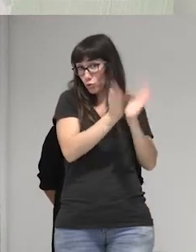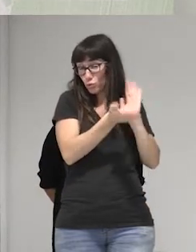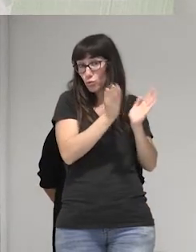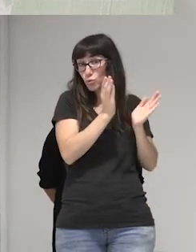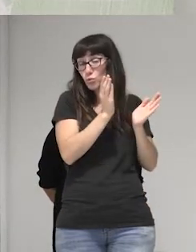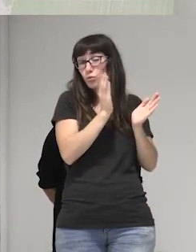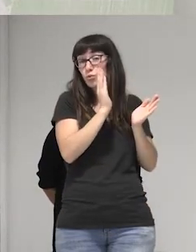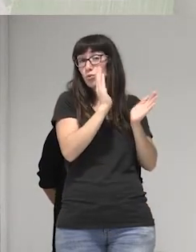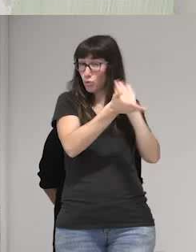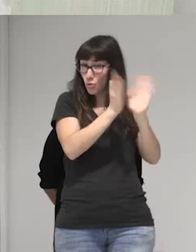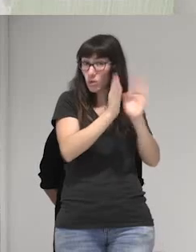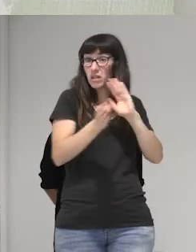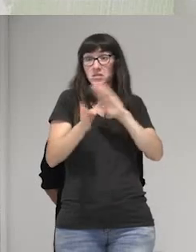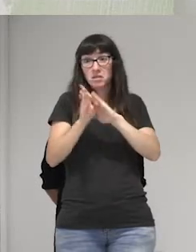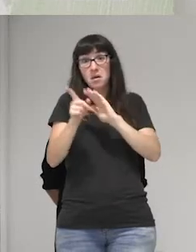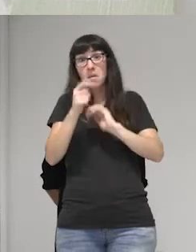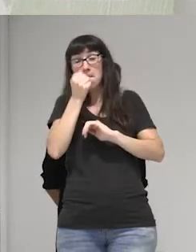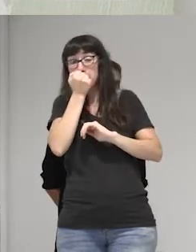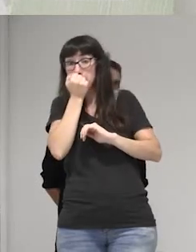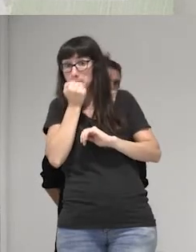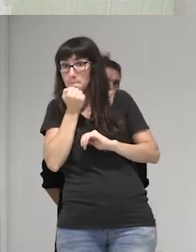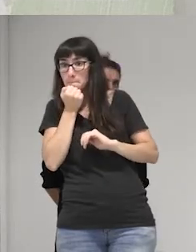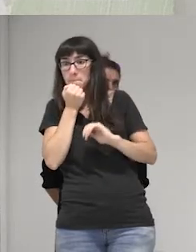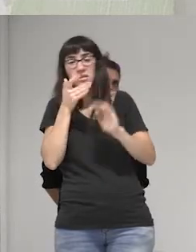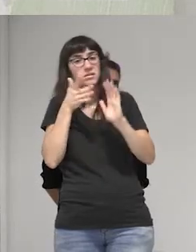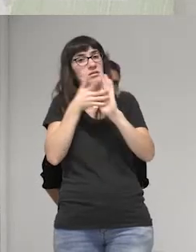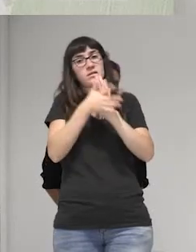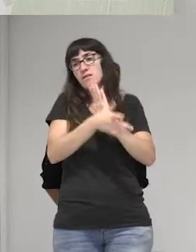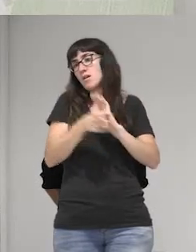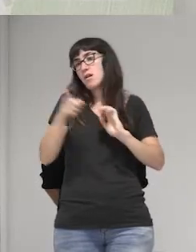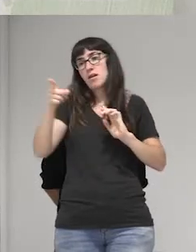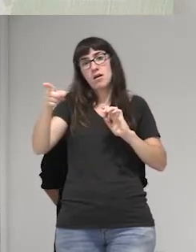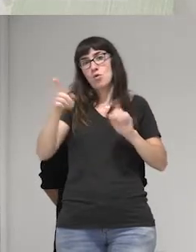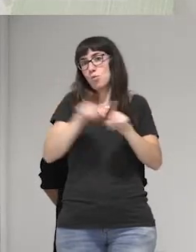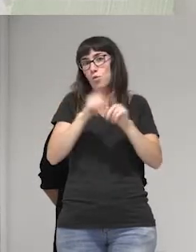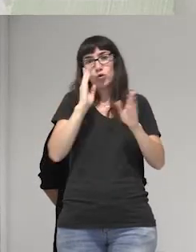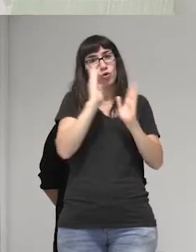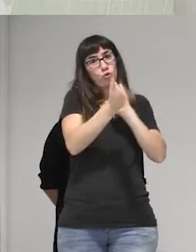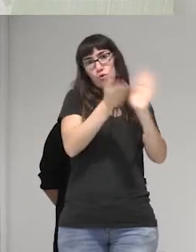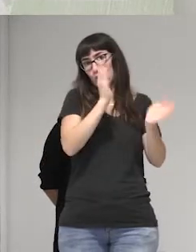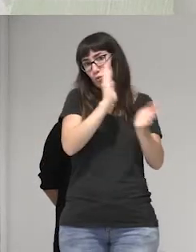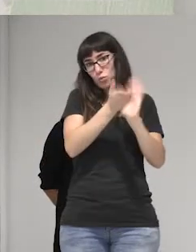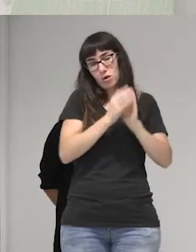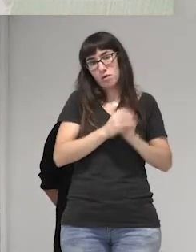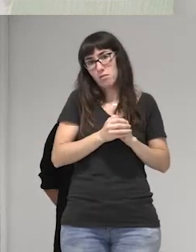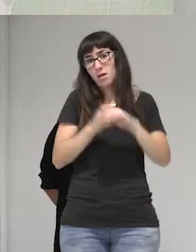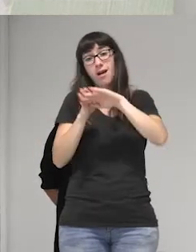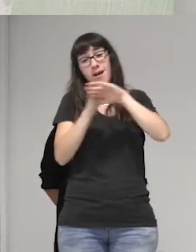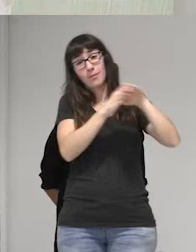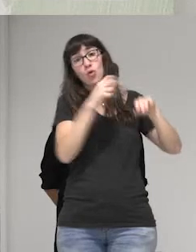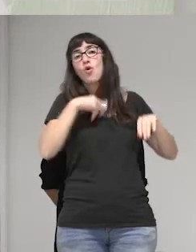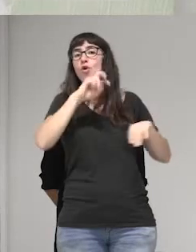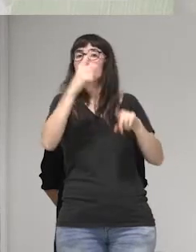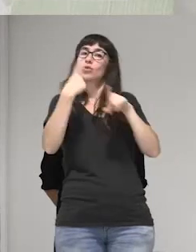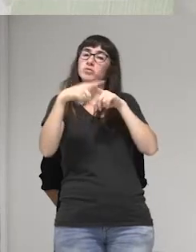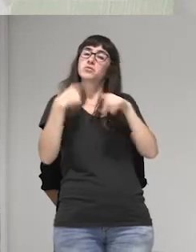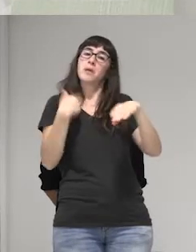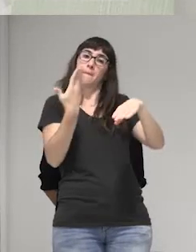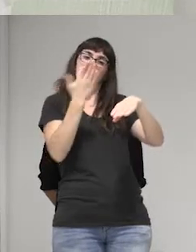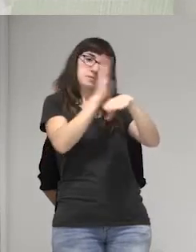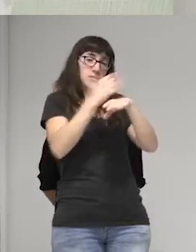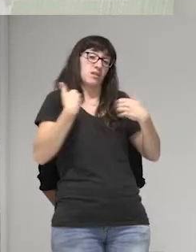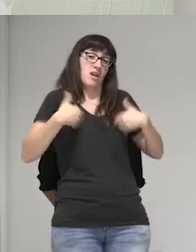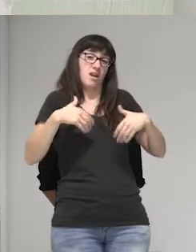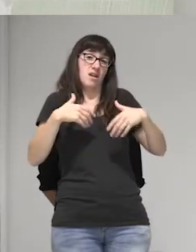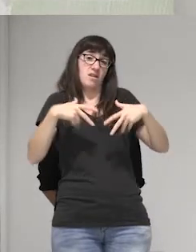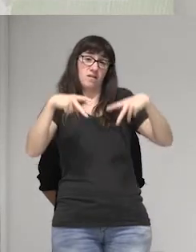de de de terapias digamos es una acción de tortura la otra cosa que yo presenté y con esto voy a terminar